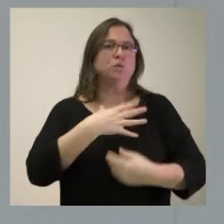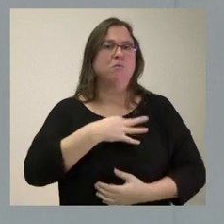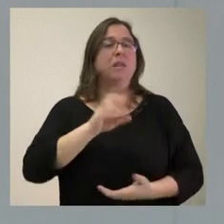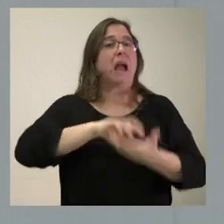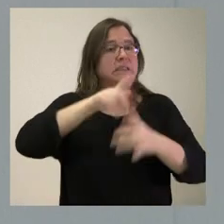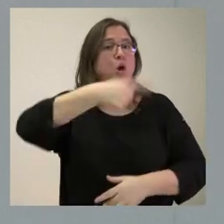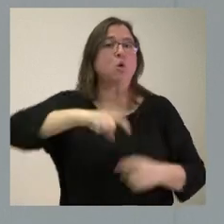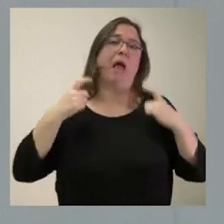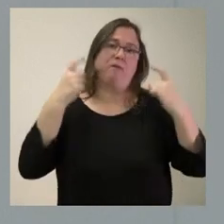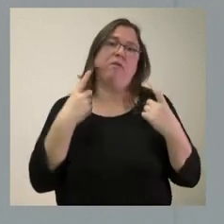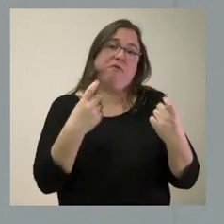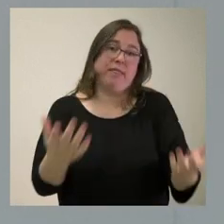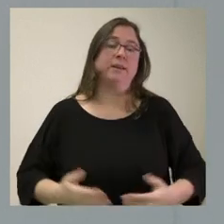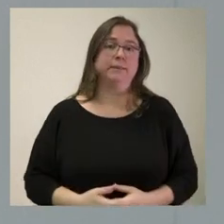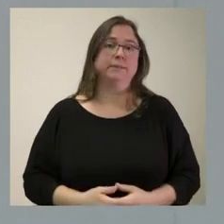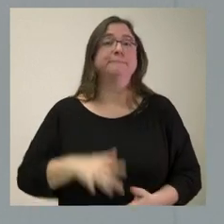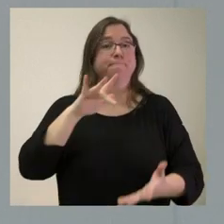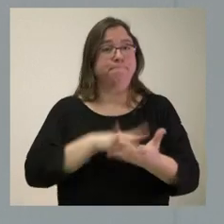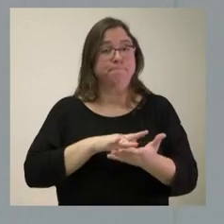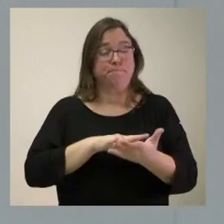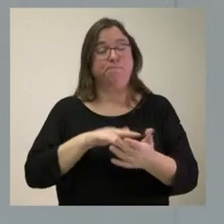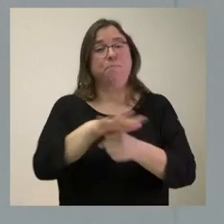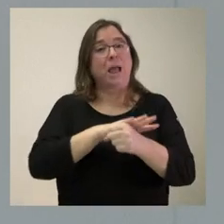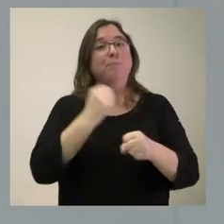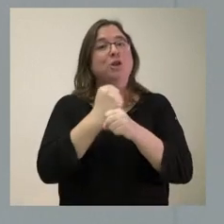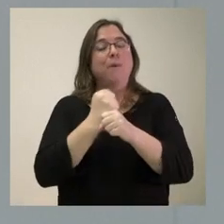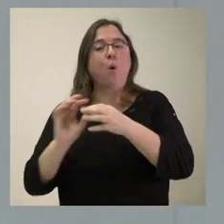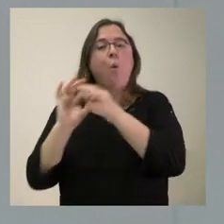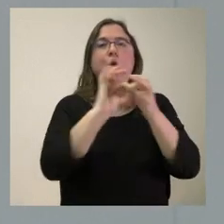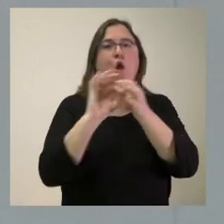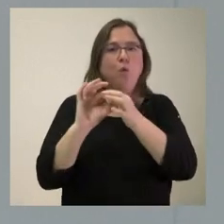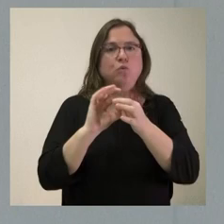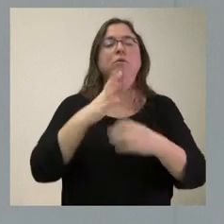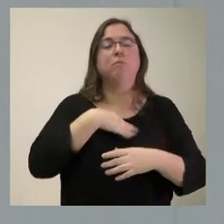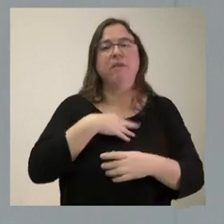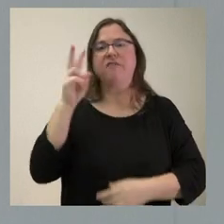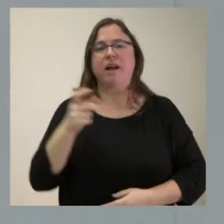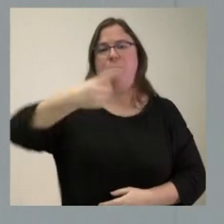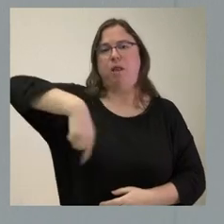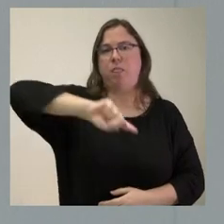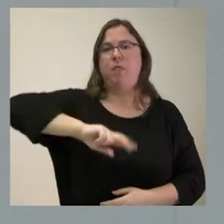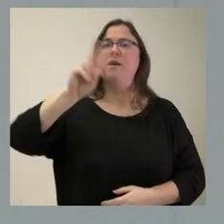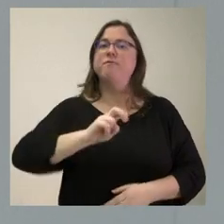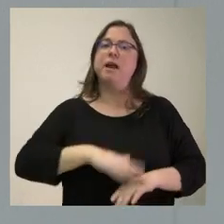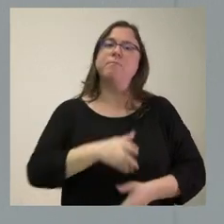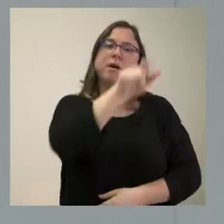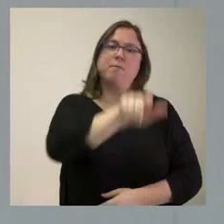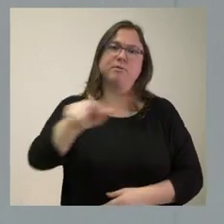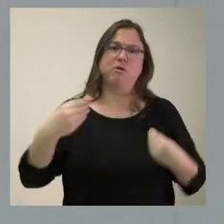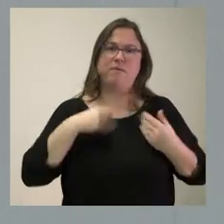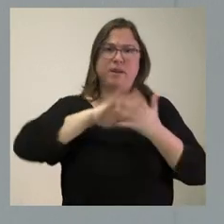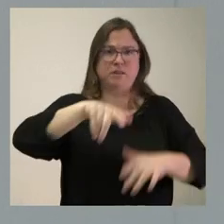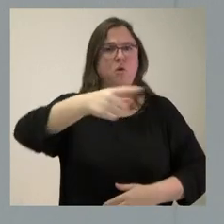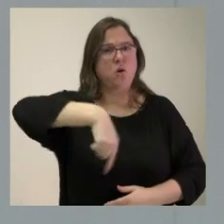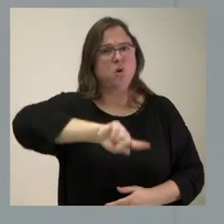el esfuerzo que tenemos por delante. Encontrar puntos de trabajo, lo que nos una, lo que nos sirva para todos y lo que sea útil para los ciudadanos de esta tierra. Quedamos